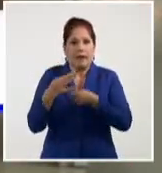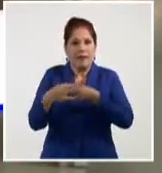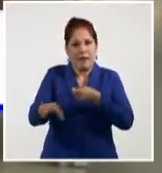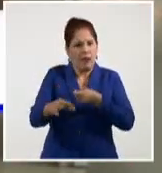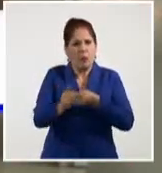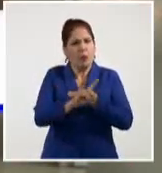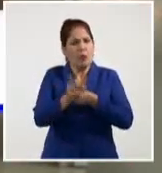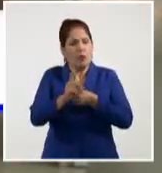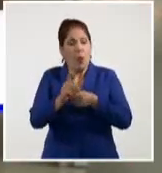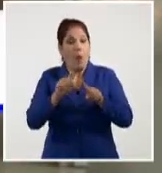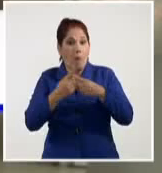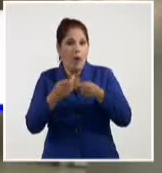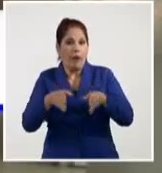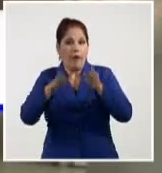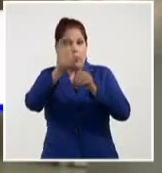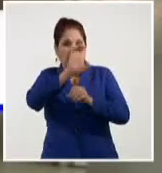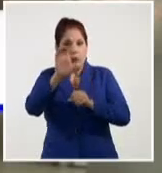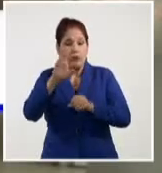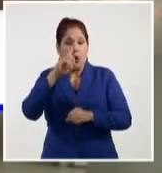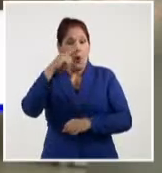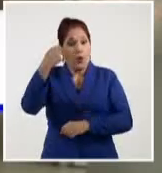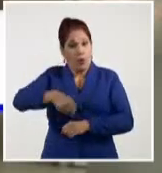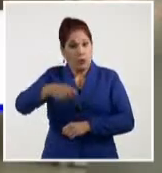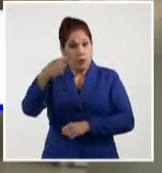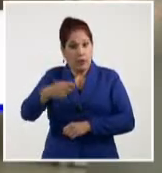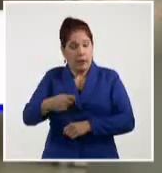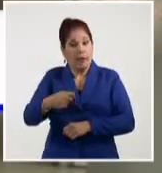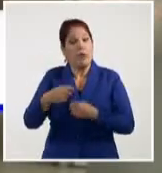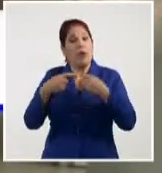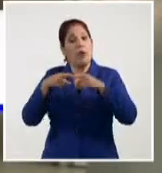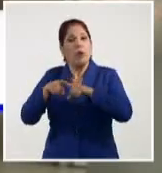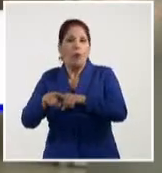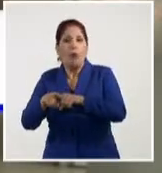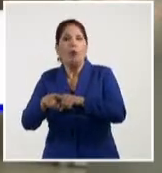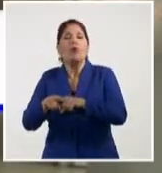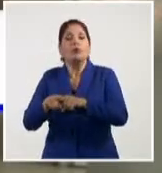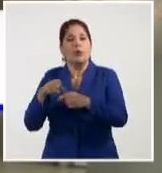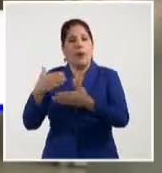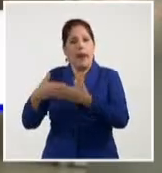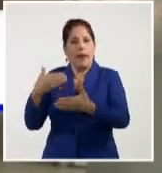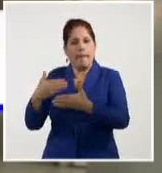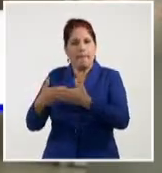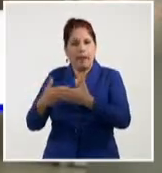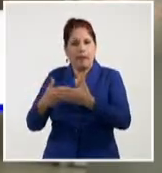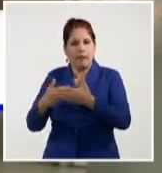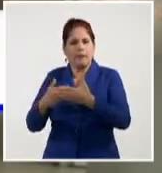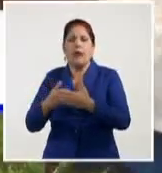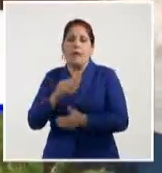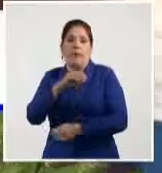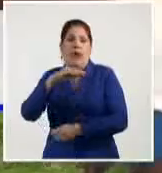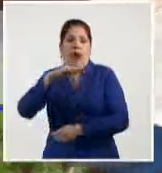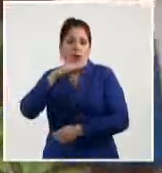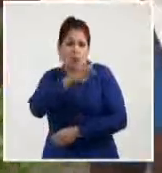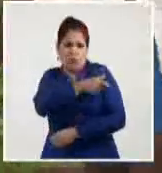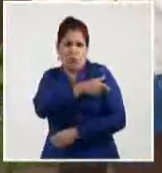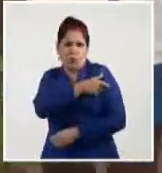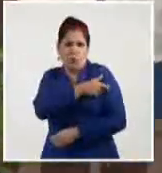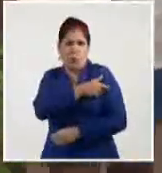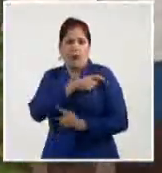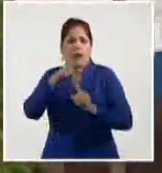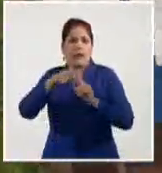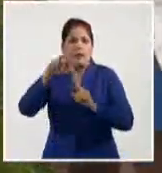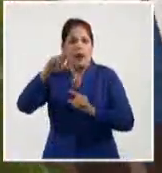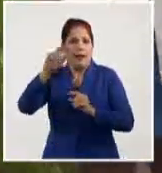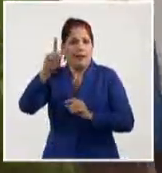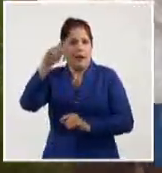independencia de que la institución se encuentra conveniada con trasval el traslado del dinero que se recauda en esta unidad hacia el banco. La bancarización